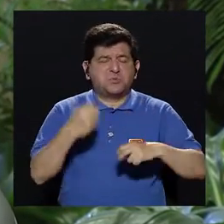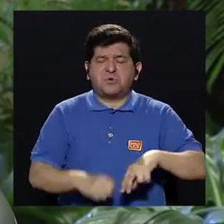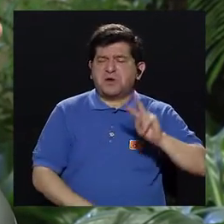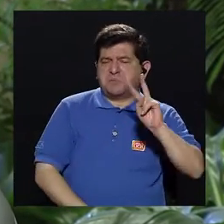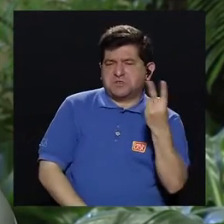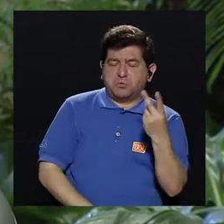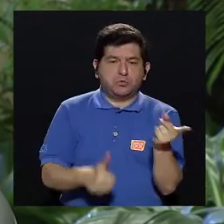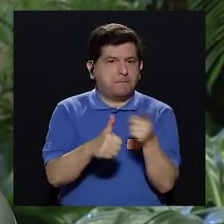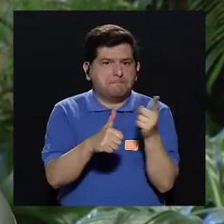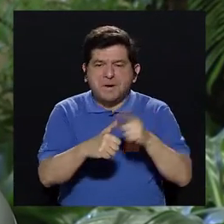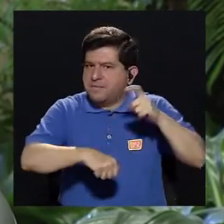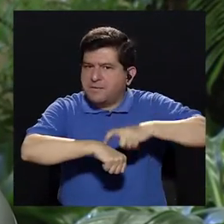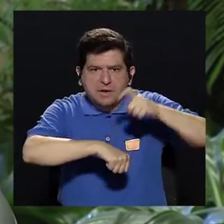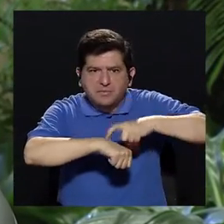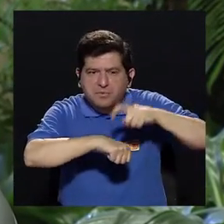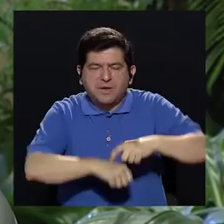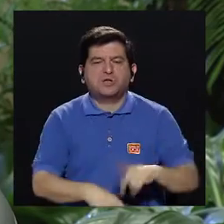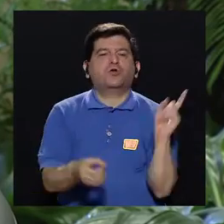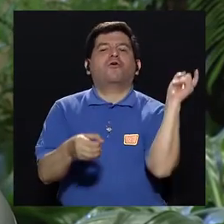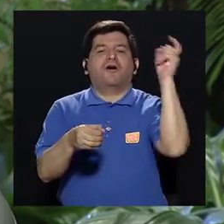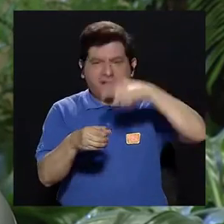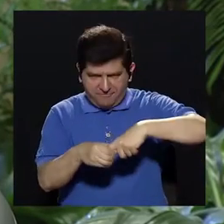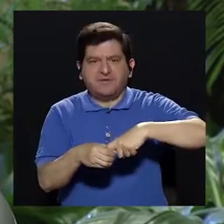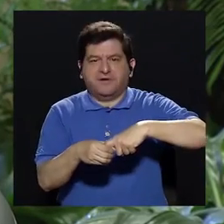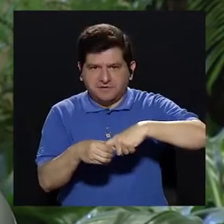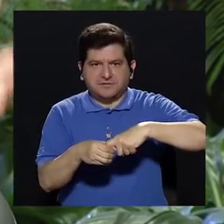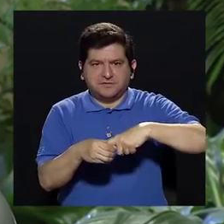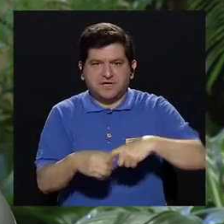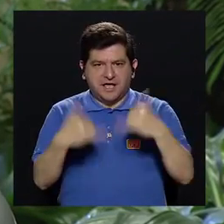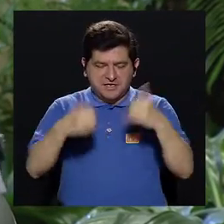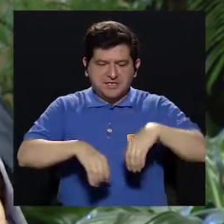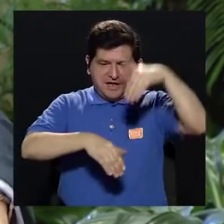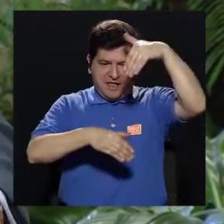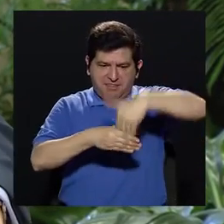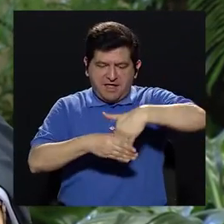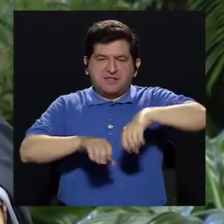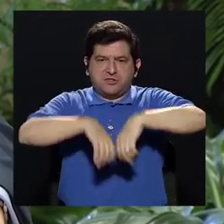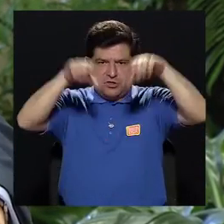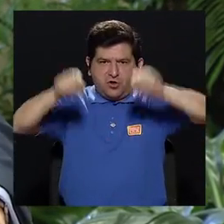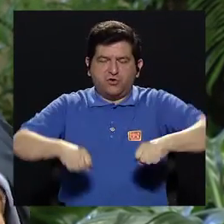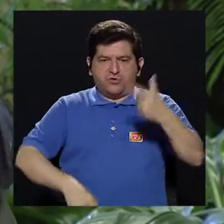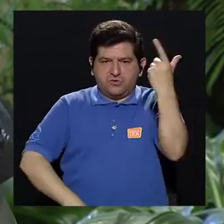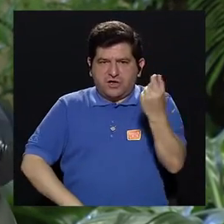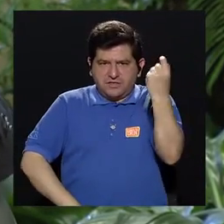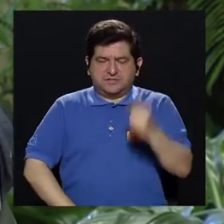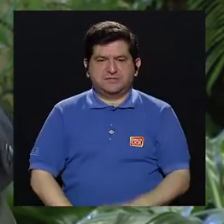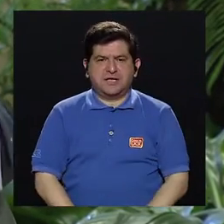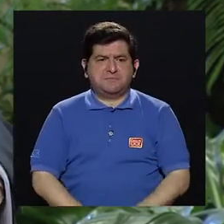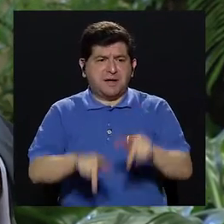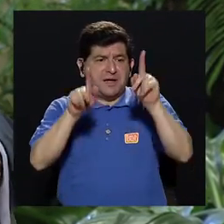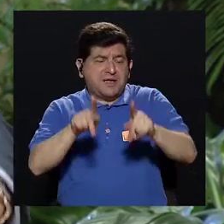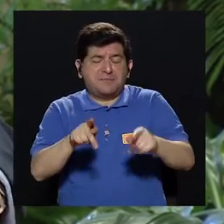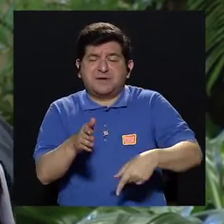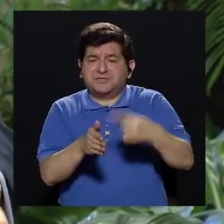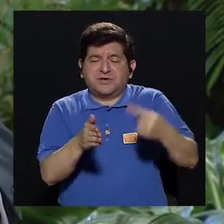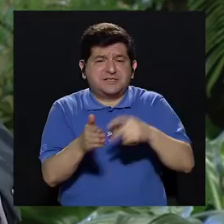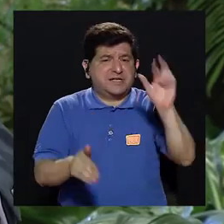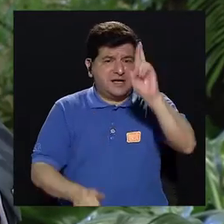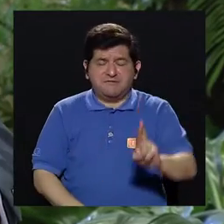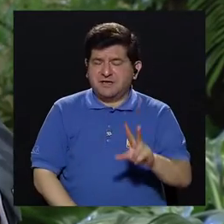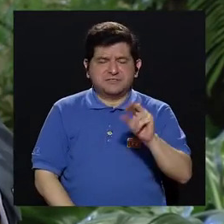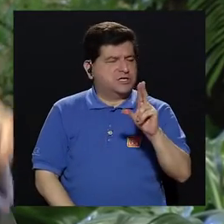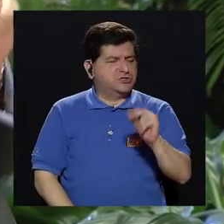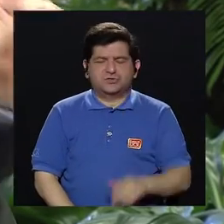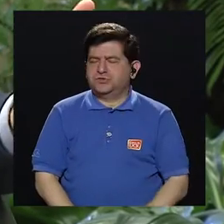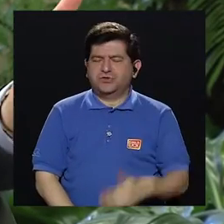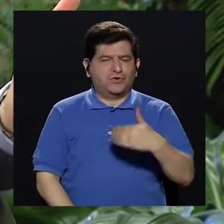orden. El problema de primer orden es afiliarse, por lo menos estar en el sistema de pensiones. Y muchos cuentapropistas en Costa Rica